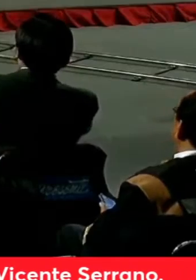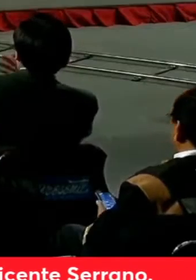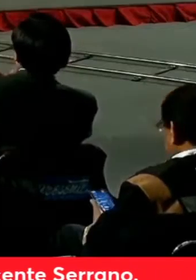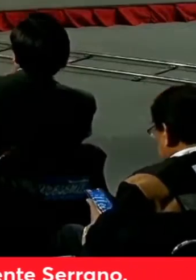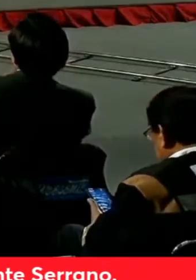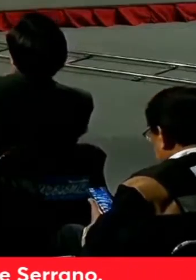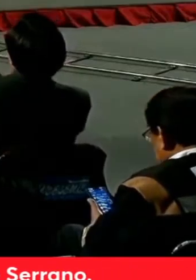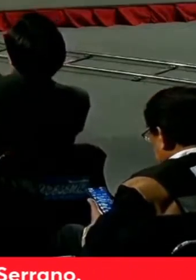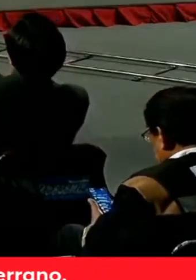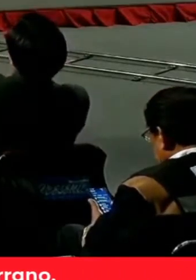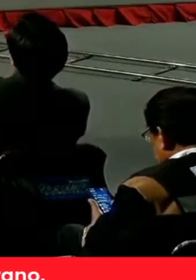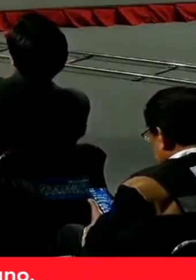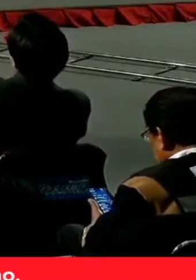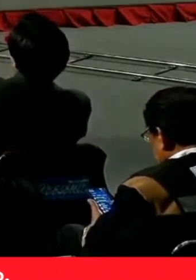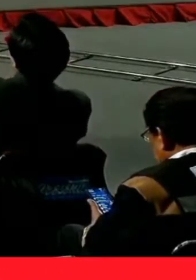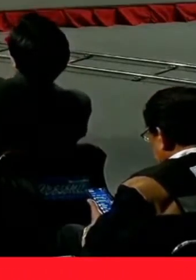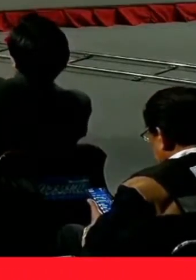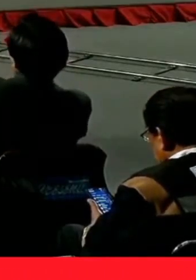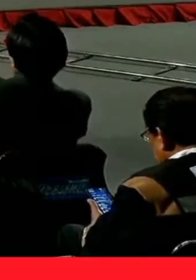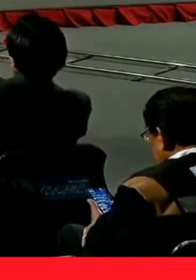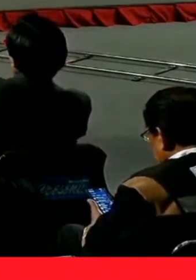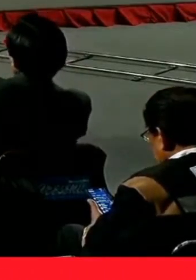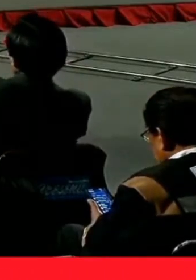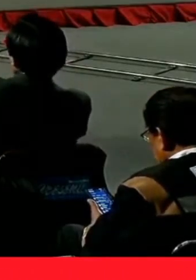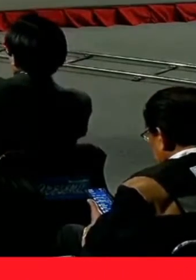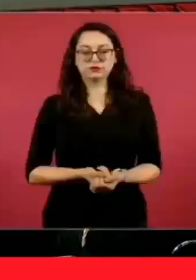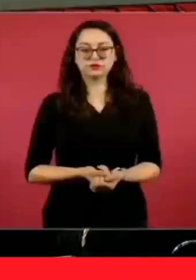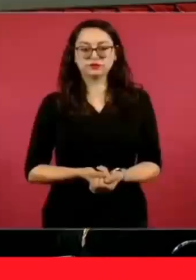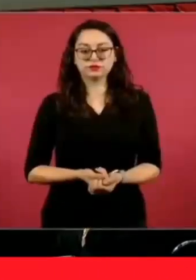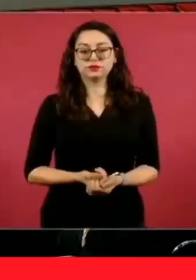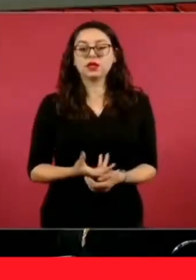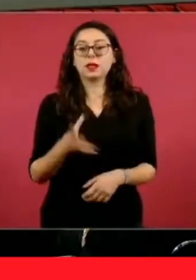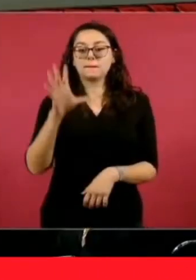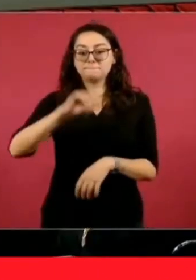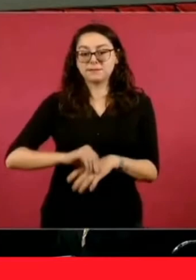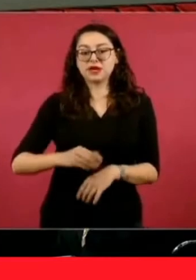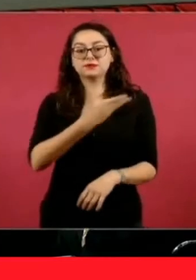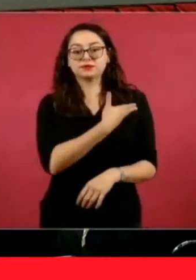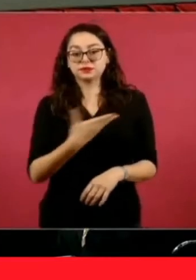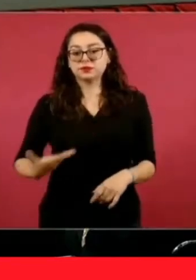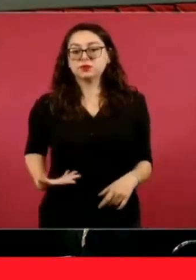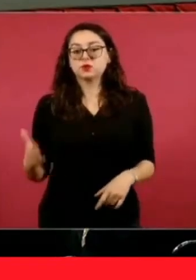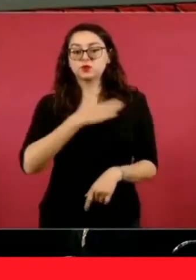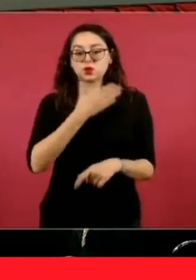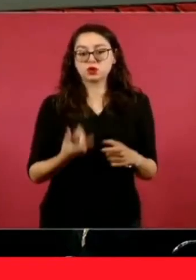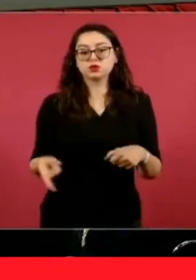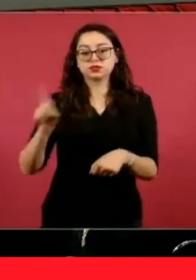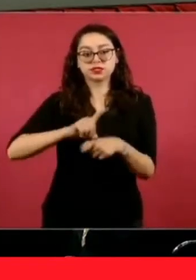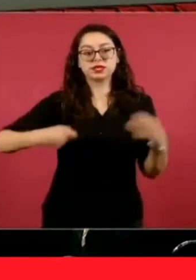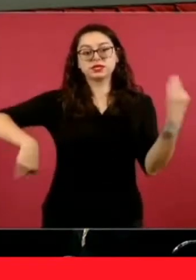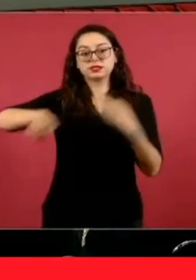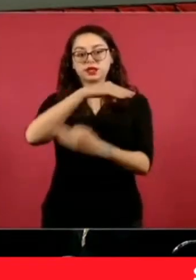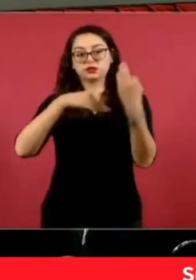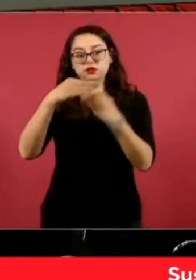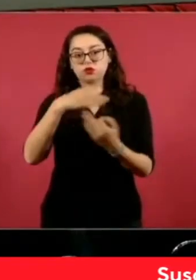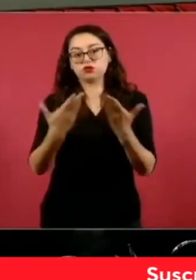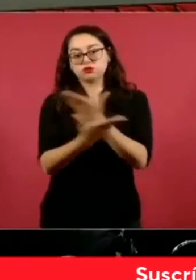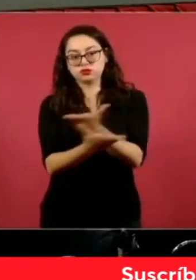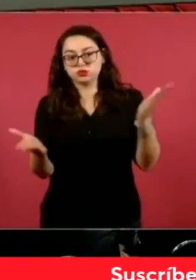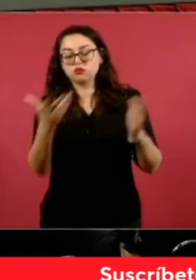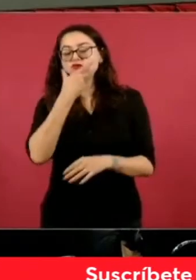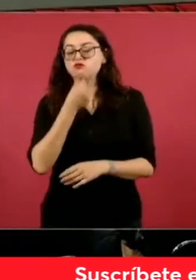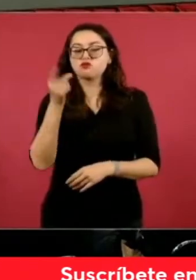Con su permiso, presidente. Buenos días a todas, a todos, medios de comunicación y los que nos escuchan el día